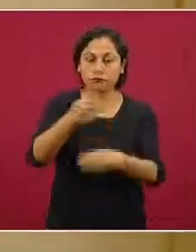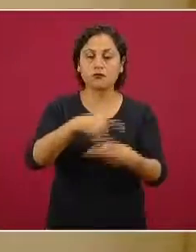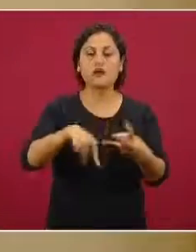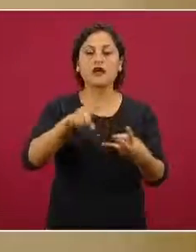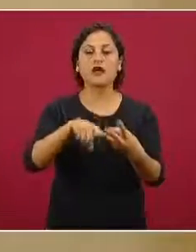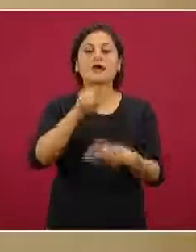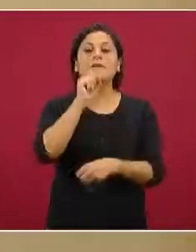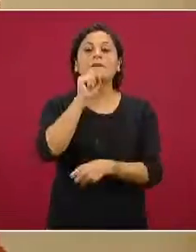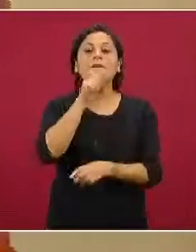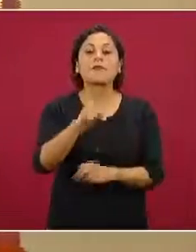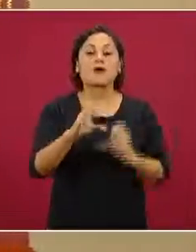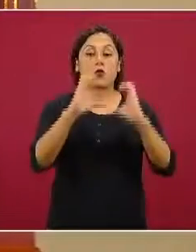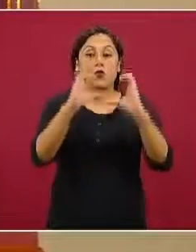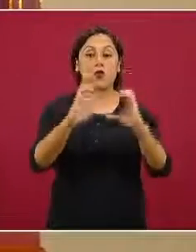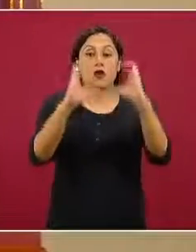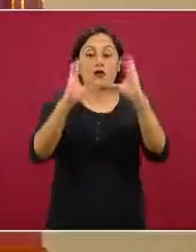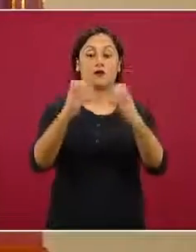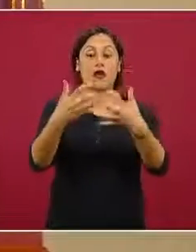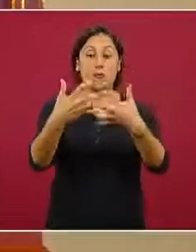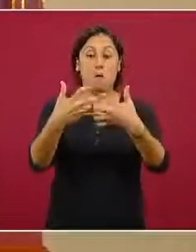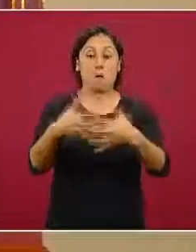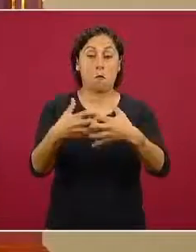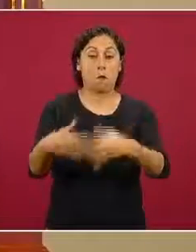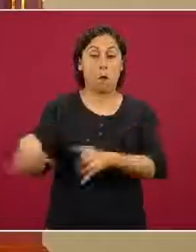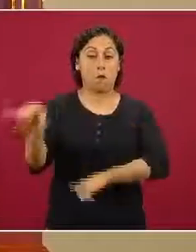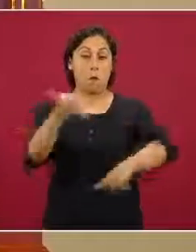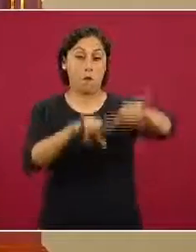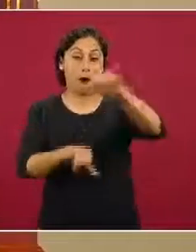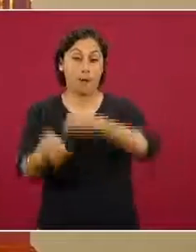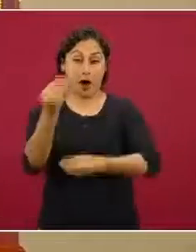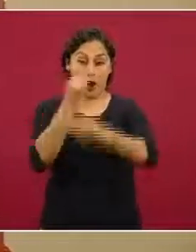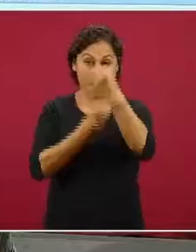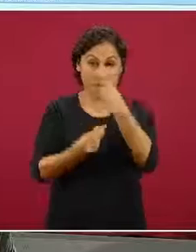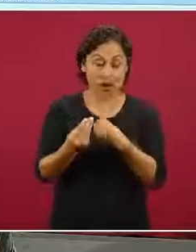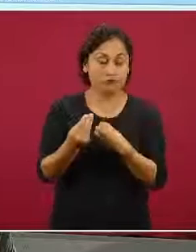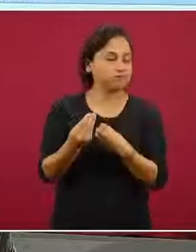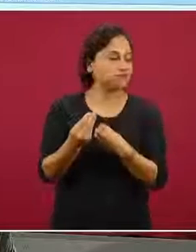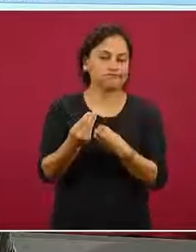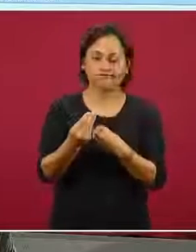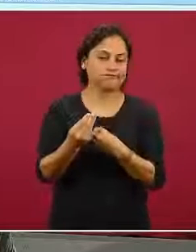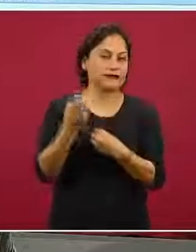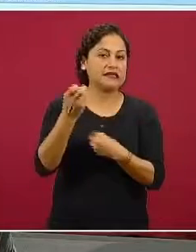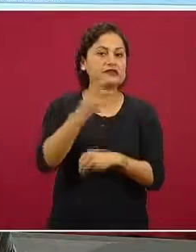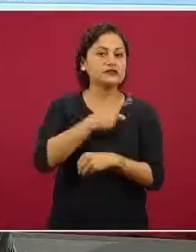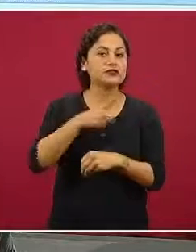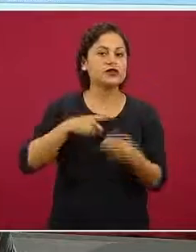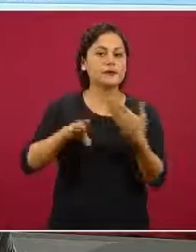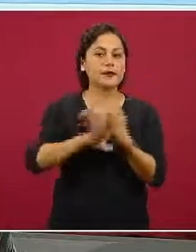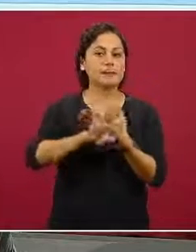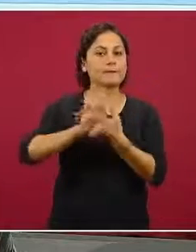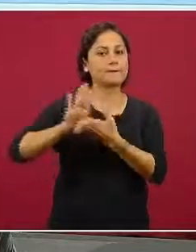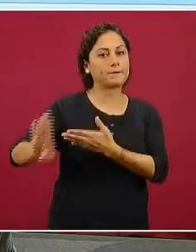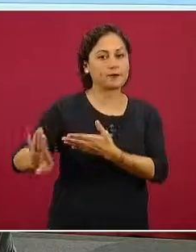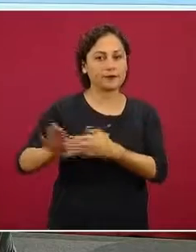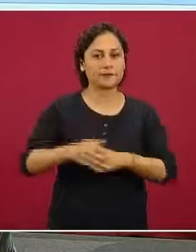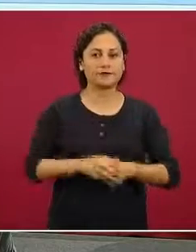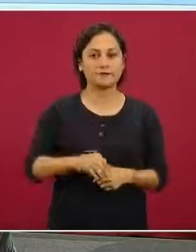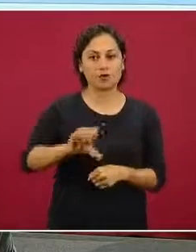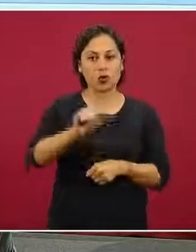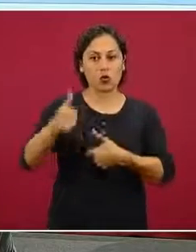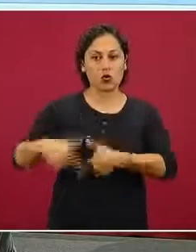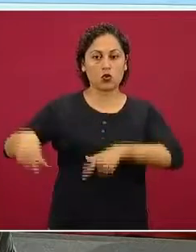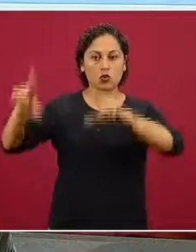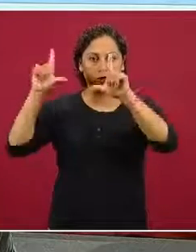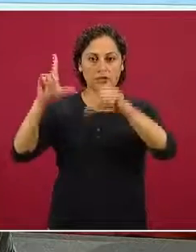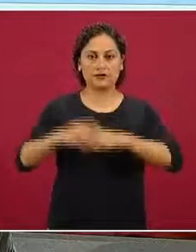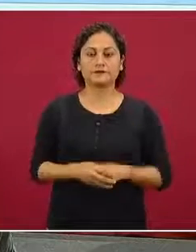ultraprocesados y esta es parte, una parte muy importante de toda la estrategia del etiquetado. La siguiente, por favor. También pensamos